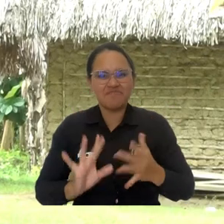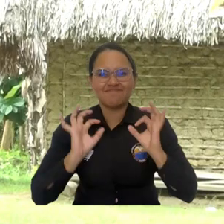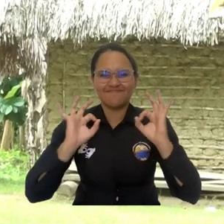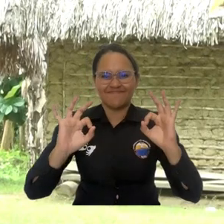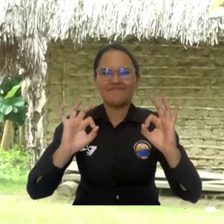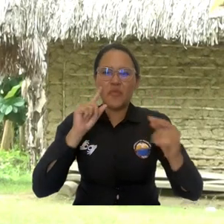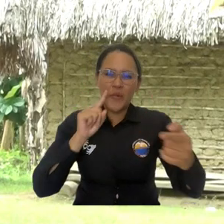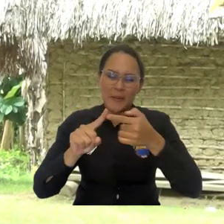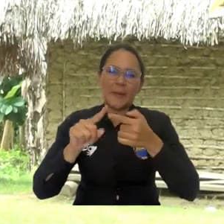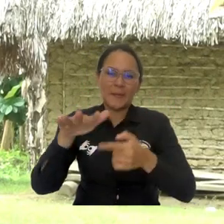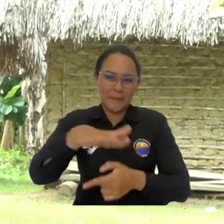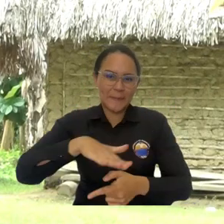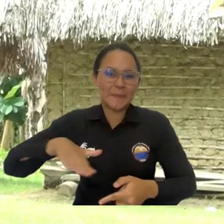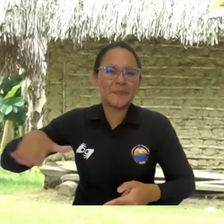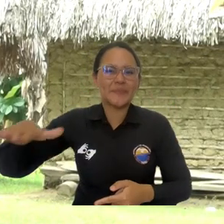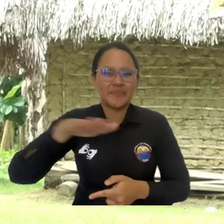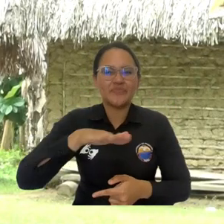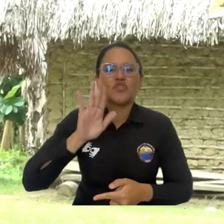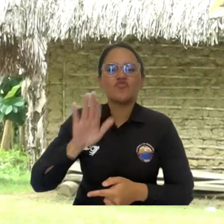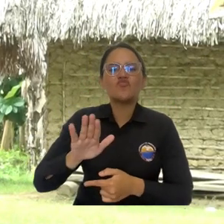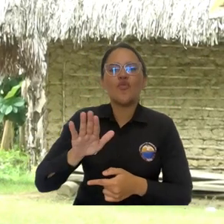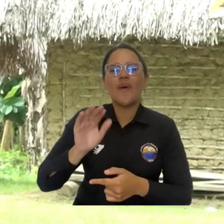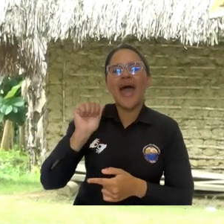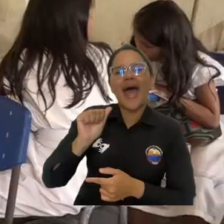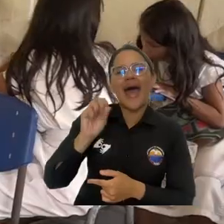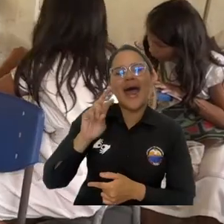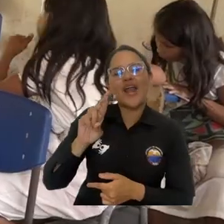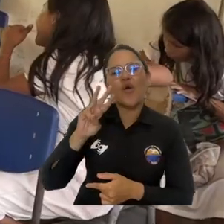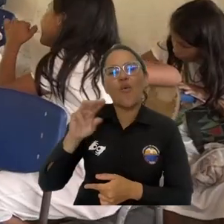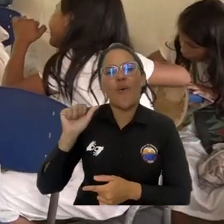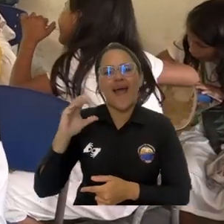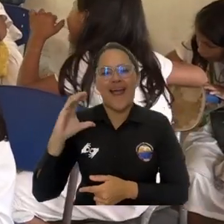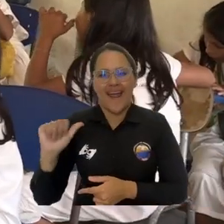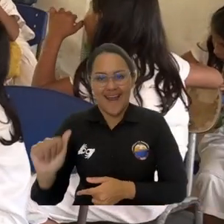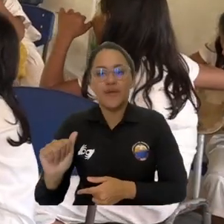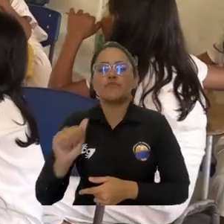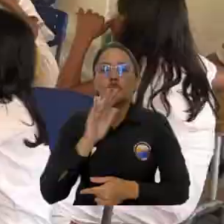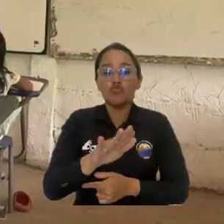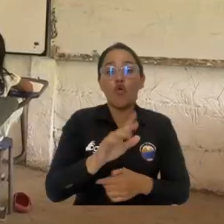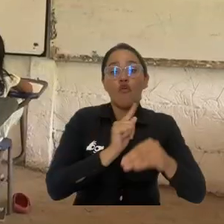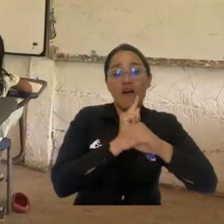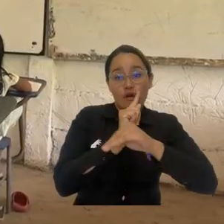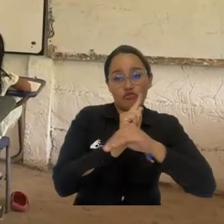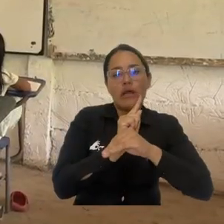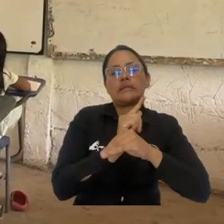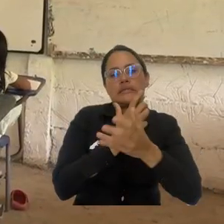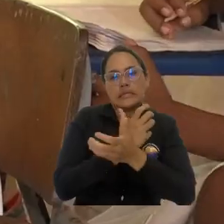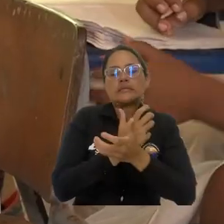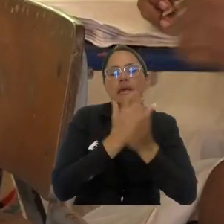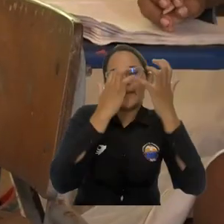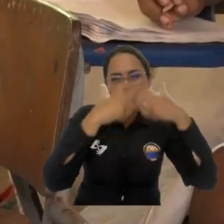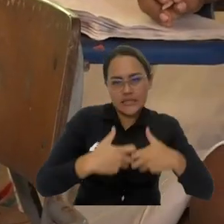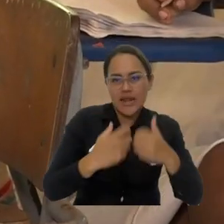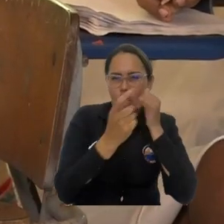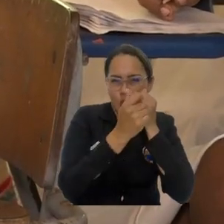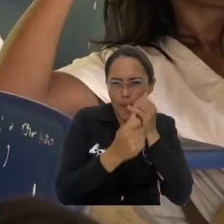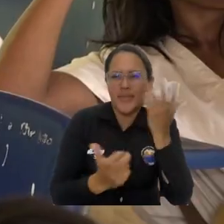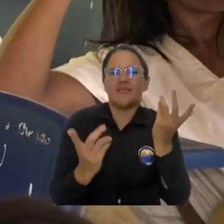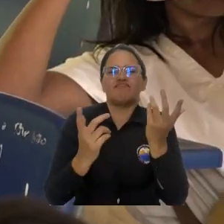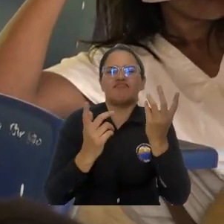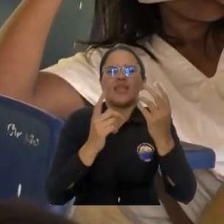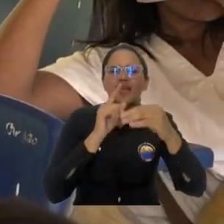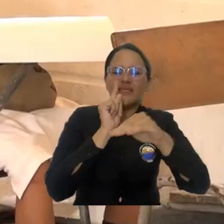pertinentes para la población que manejamos que es Sarhuaca. Desde unidades académicas como las facultades de ciencias empresariales y